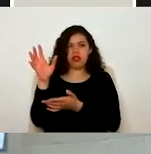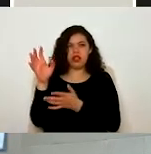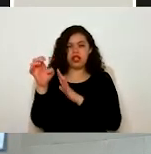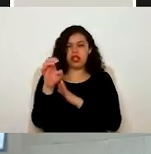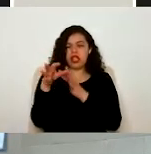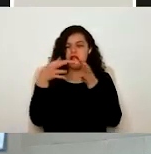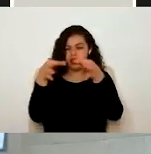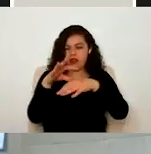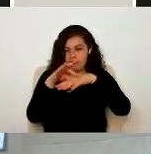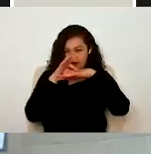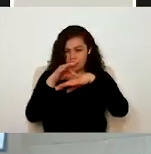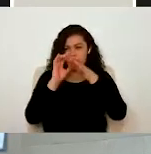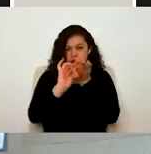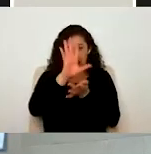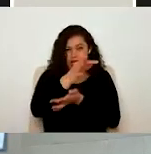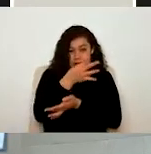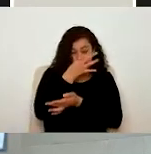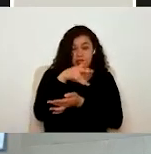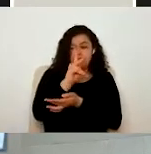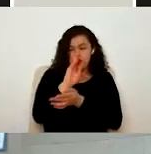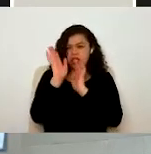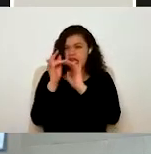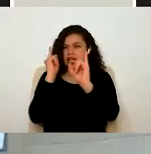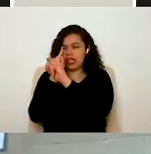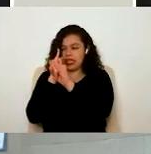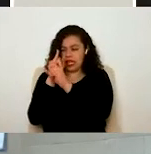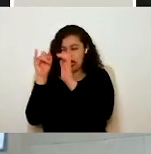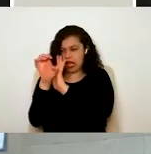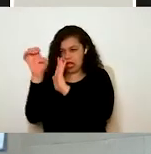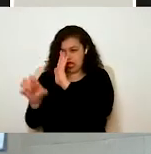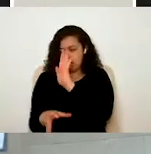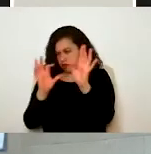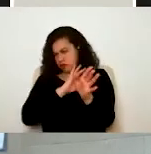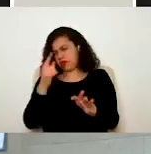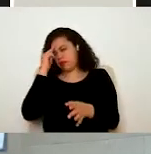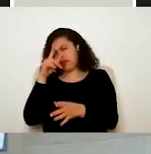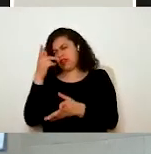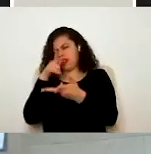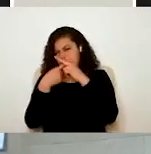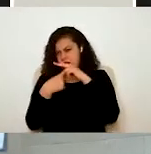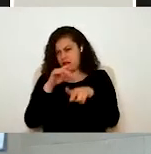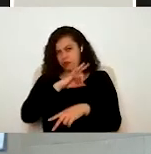ya pueden tener el, un ejemplar virtual para que puedan comenzar.